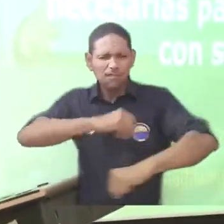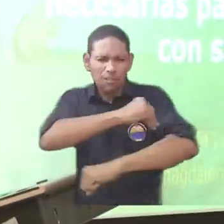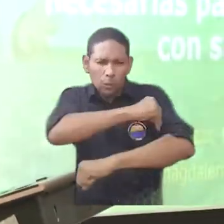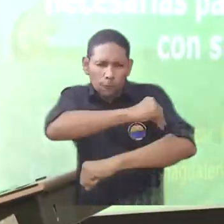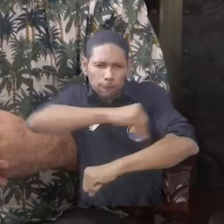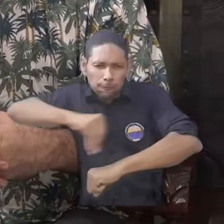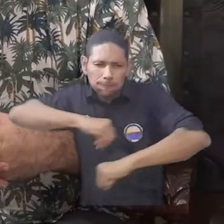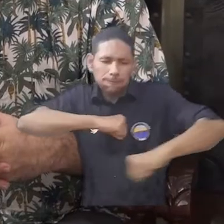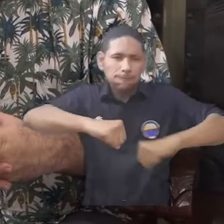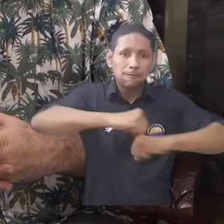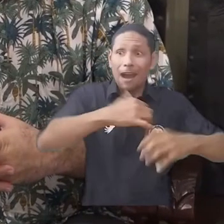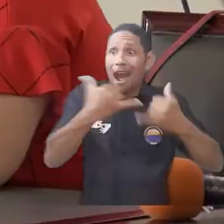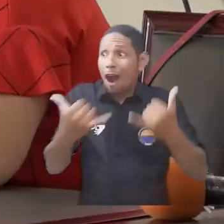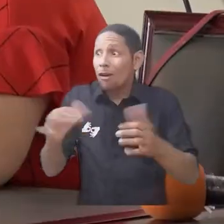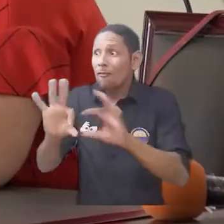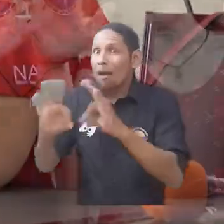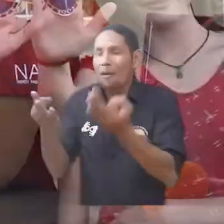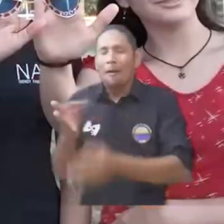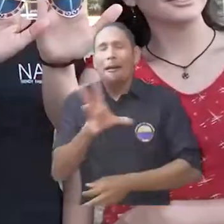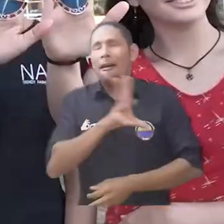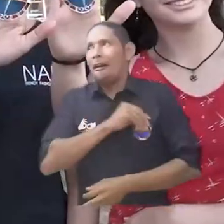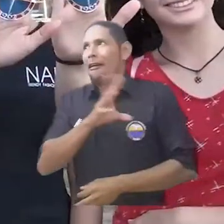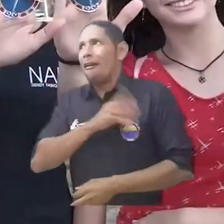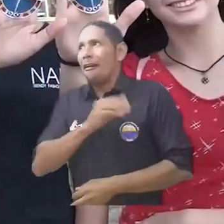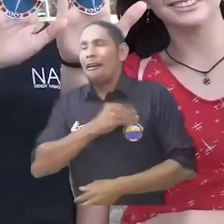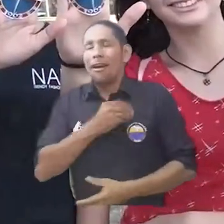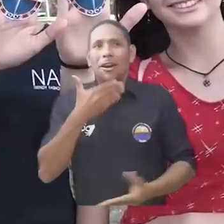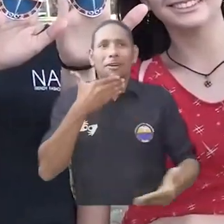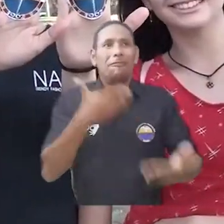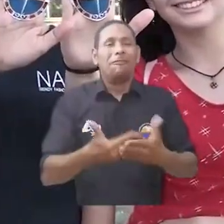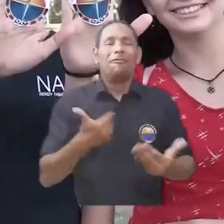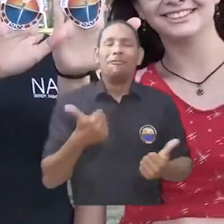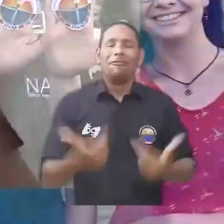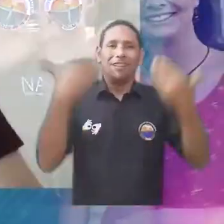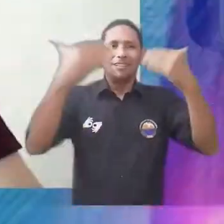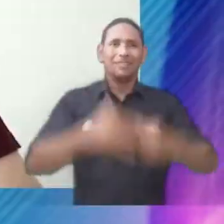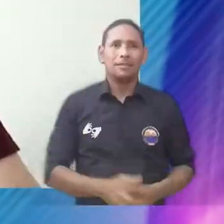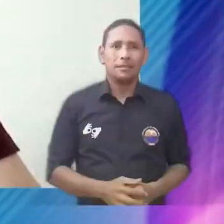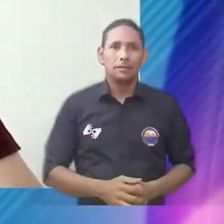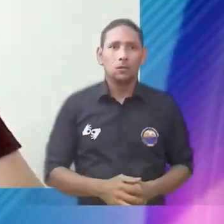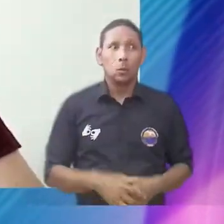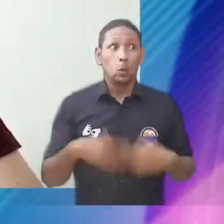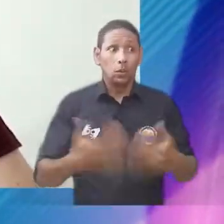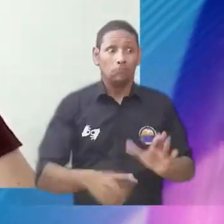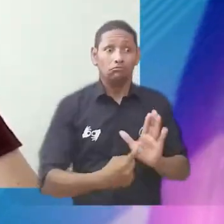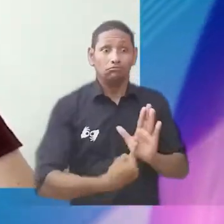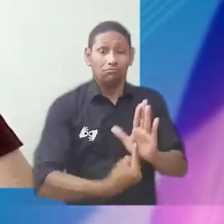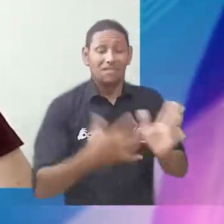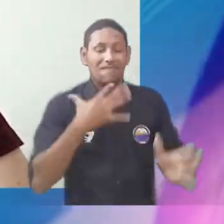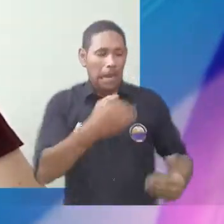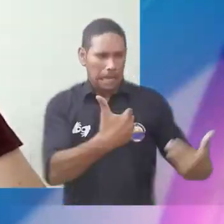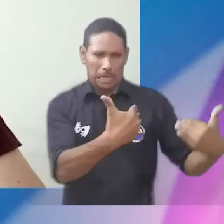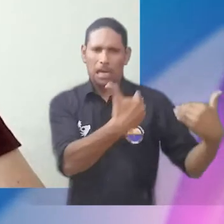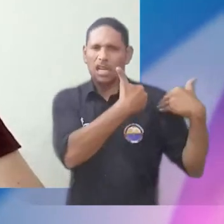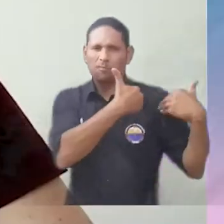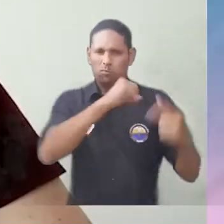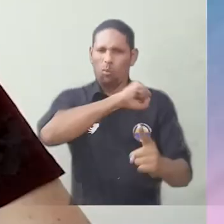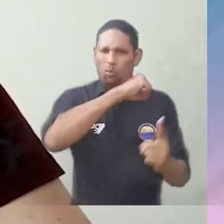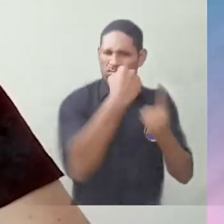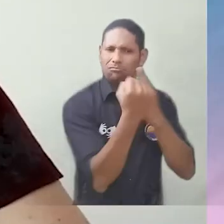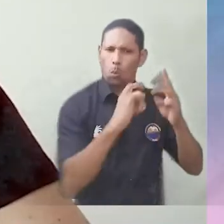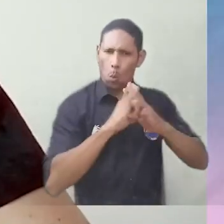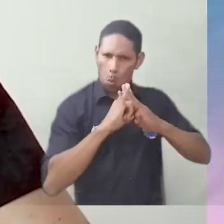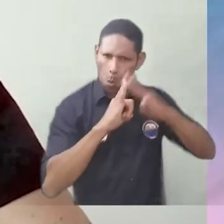este propósito colectivo que hoy celebran miles de familias colombianas. Es un ejemplo más de la responsabilidad social